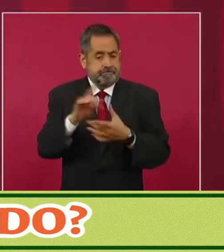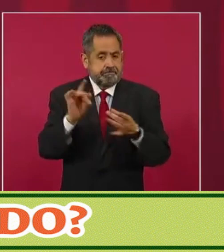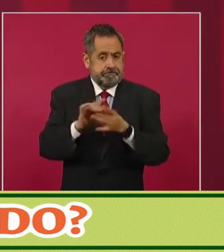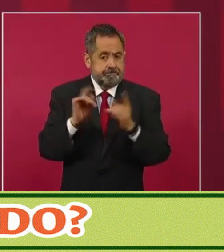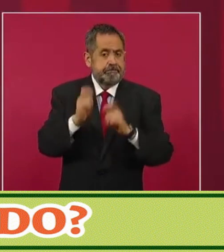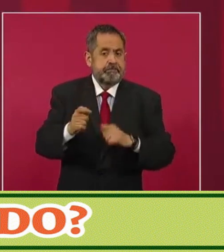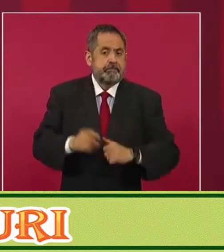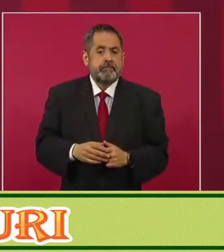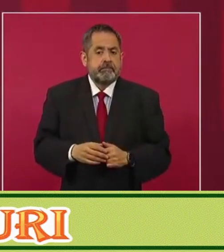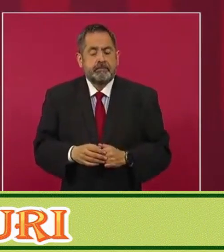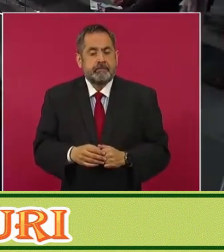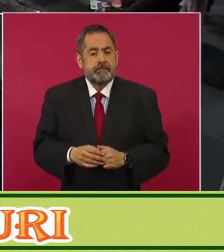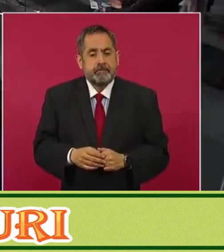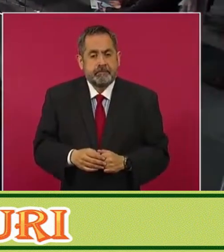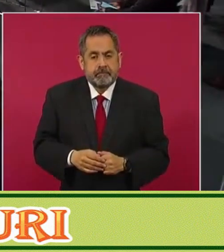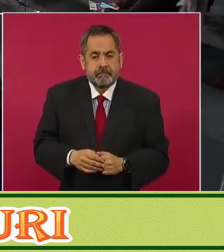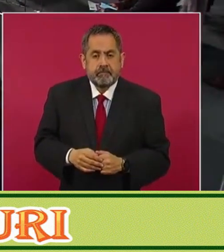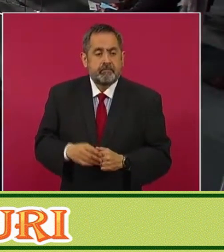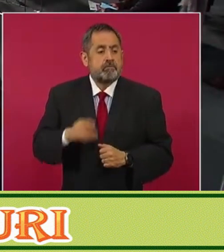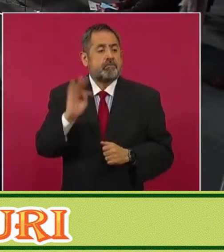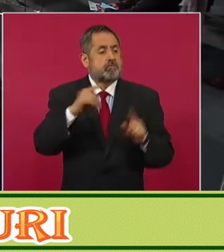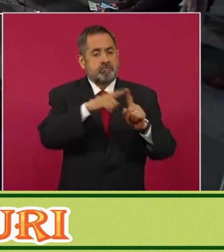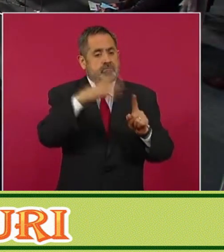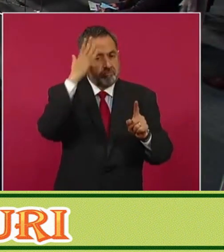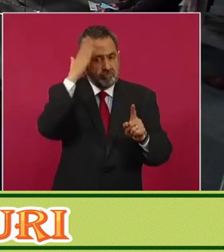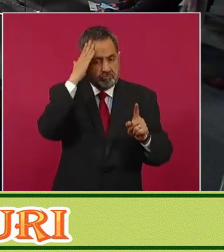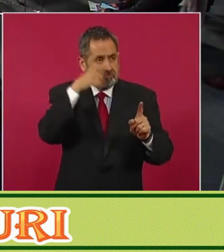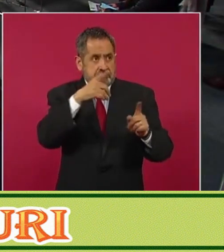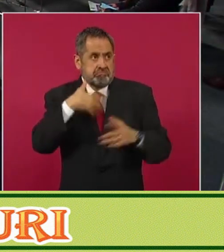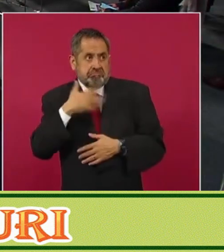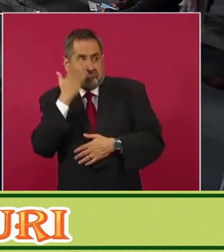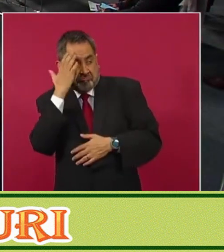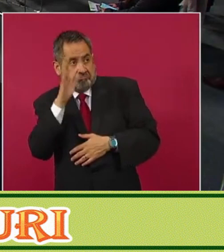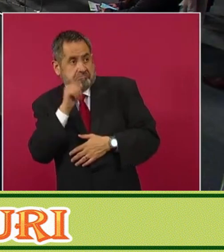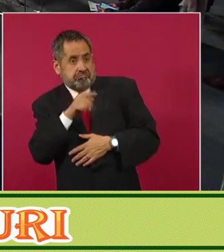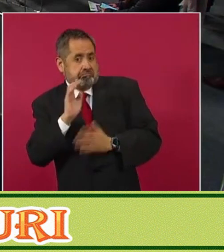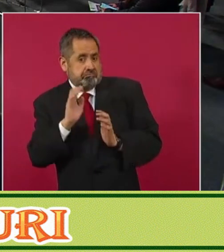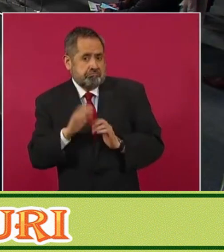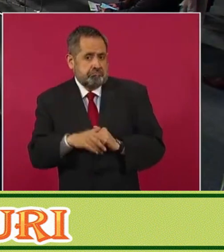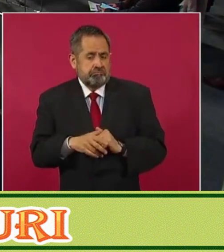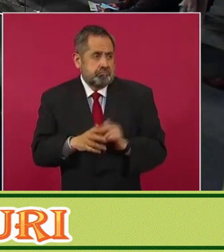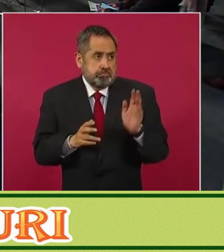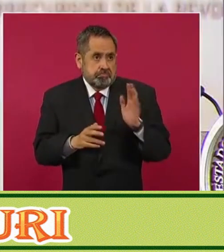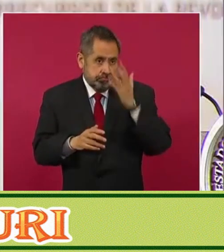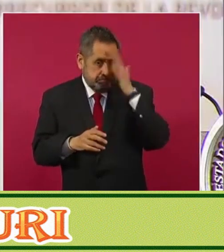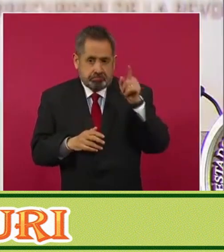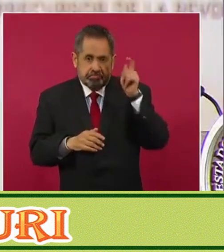a un dirigente no lo conocen, si nunca